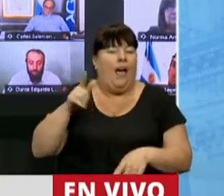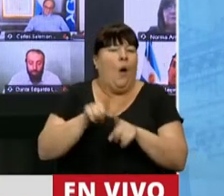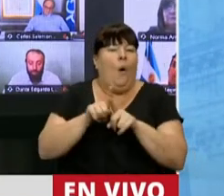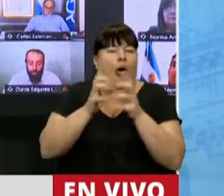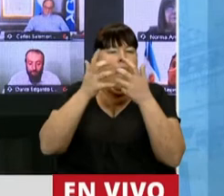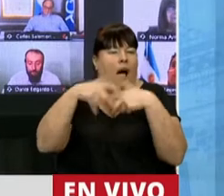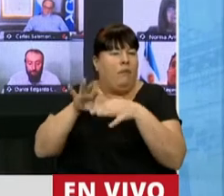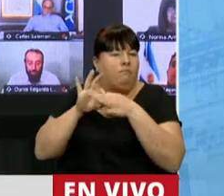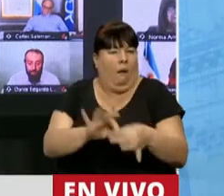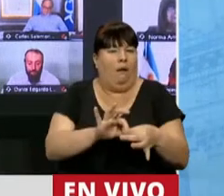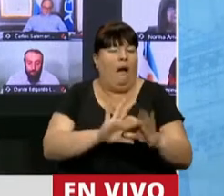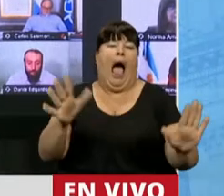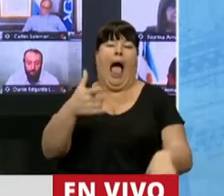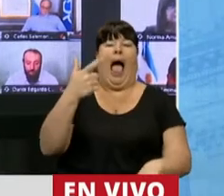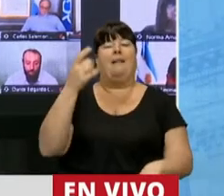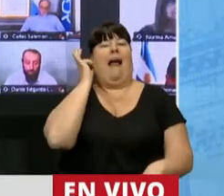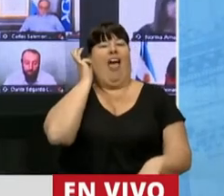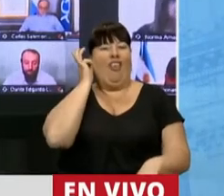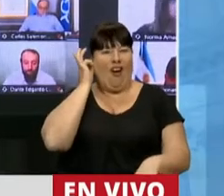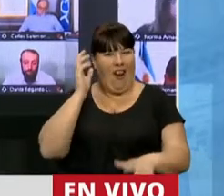como sinónimo nos decían Maradona.